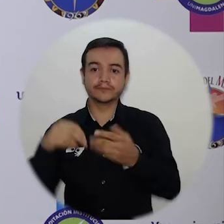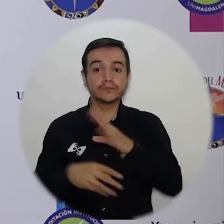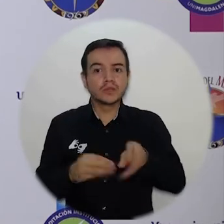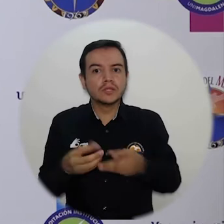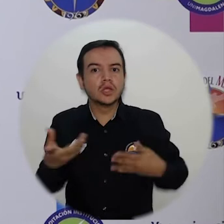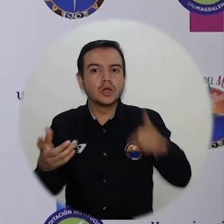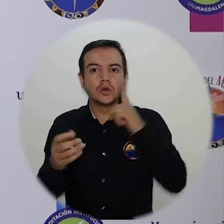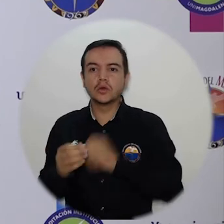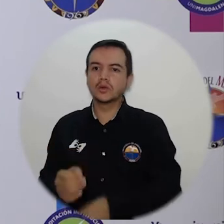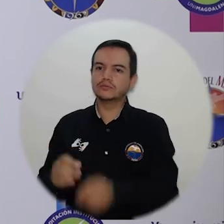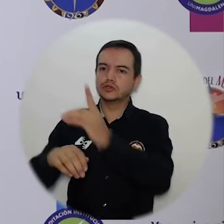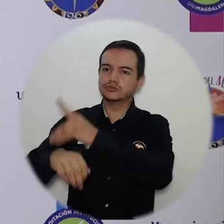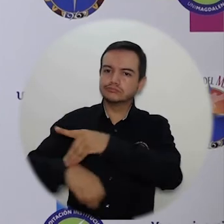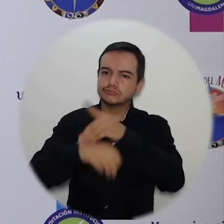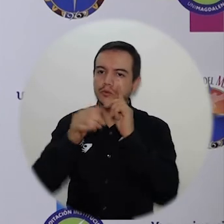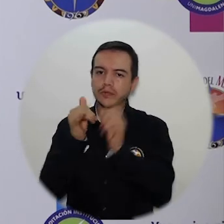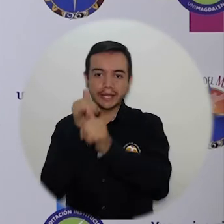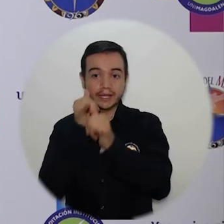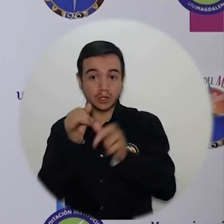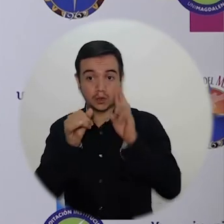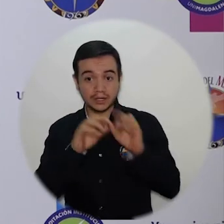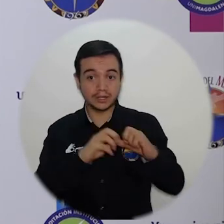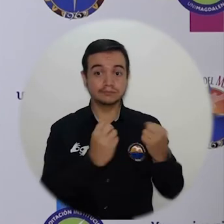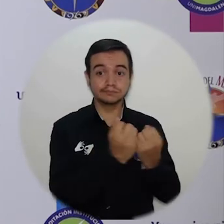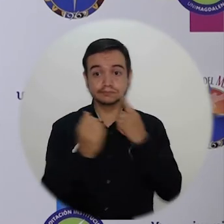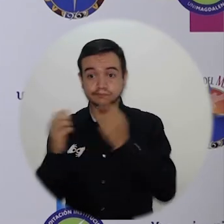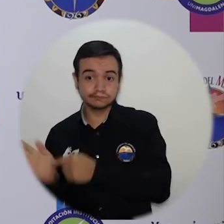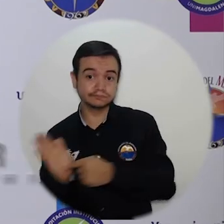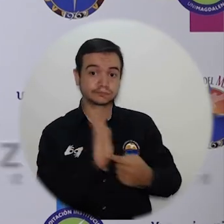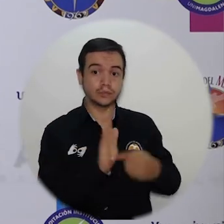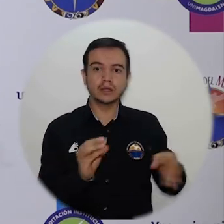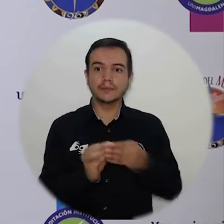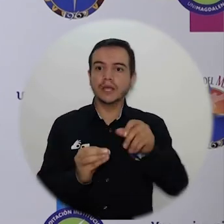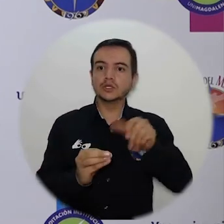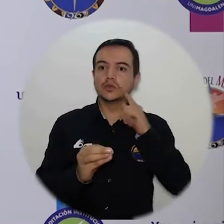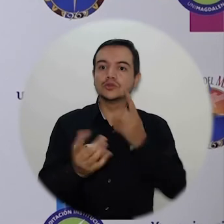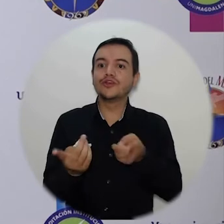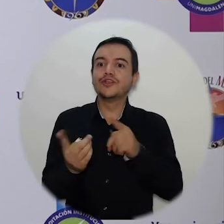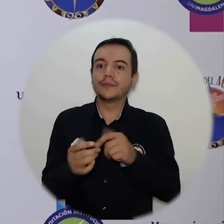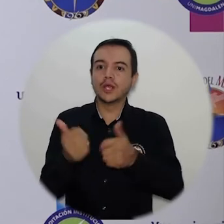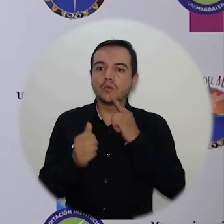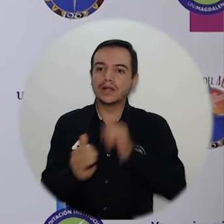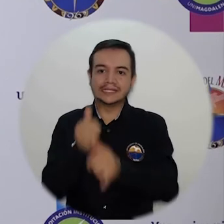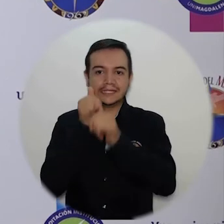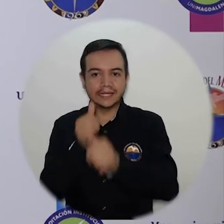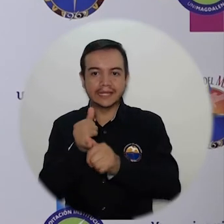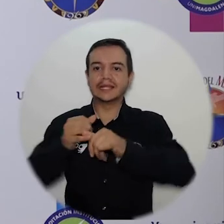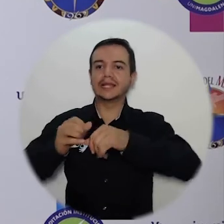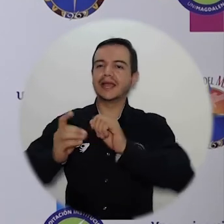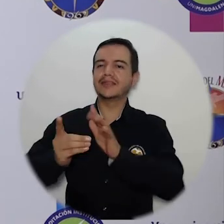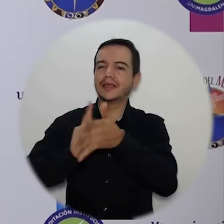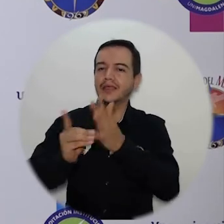ingeniería que esperamos llegue al Consejo Académico, de los nuevos posgrados, pero también de los nuevos pregrados, como ingeniería de datos o ingeniería multimedia,